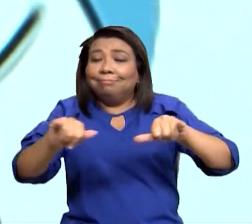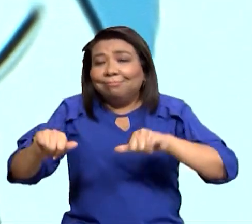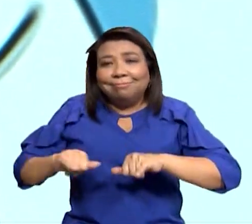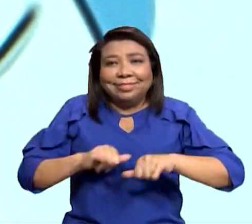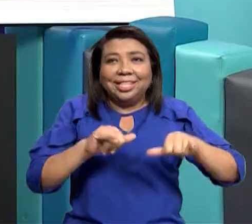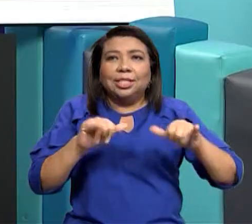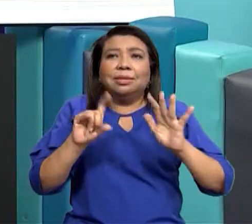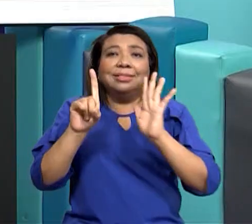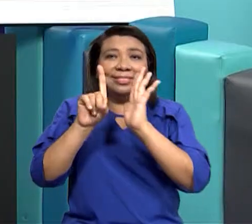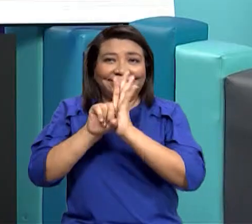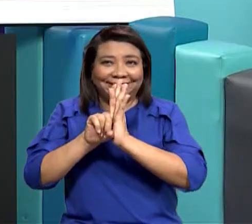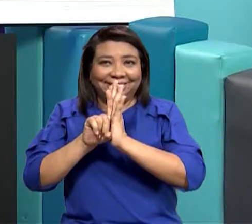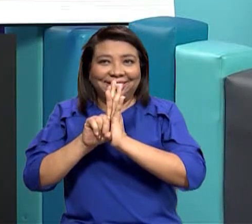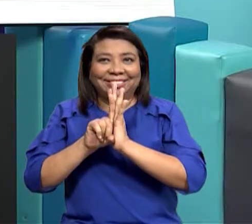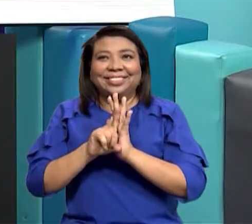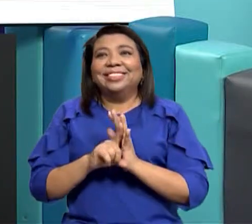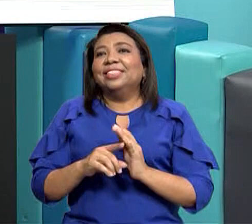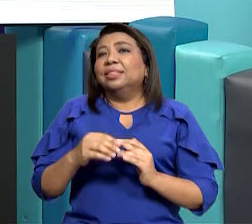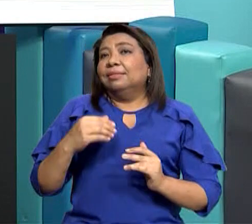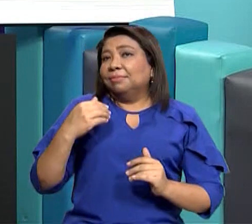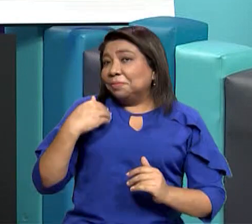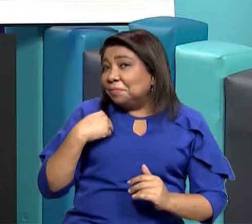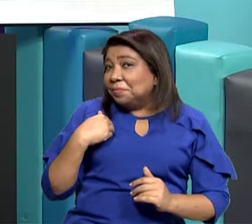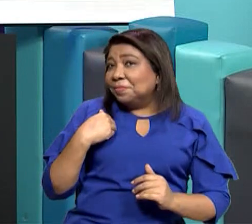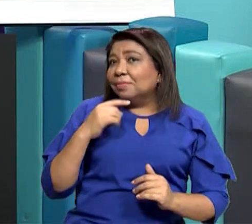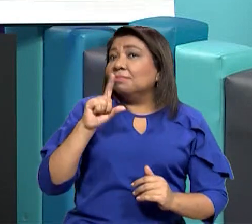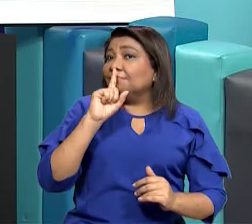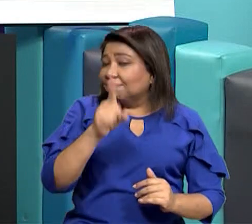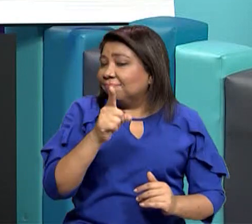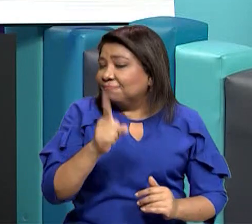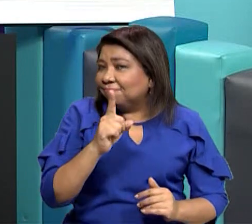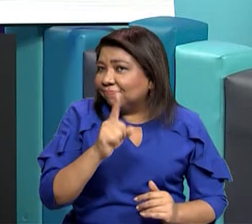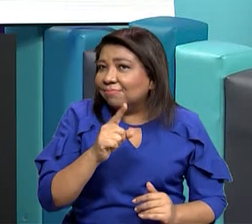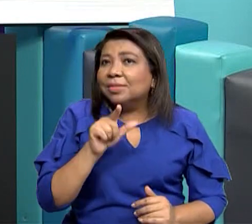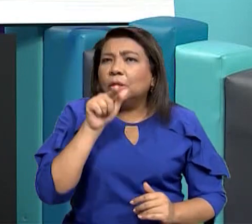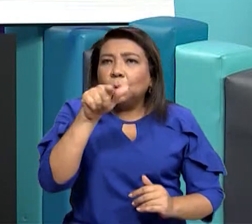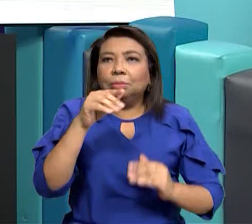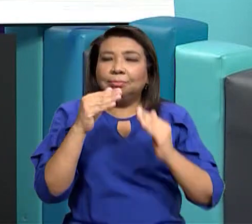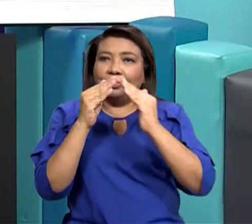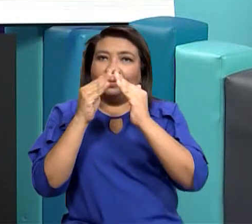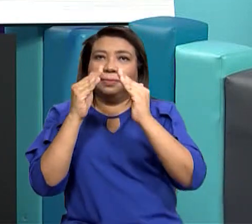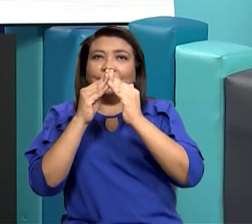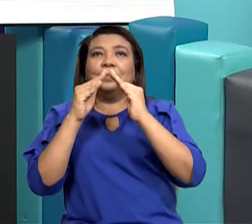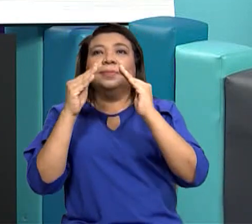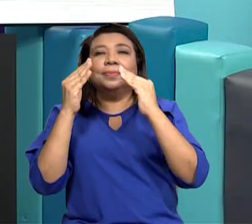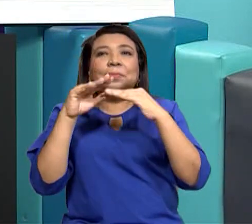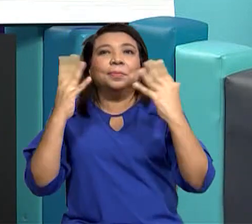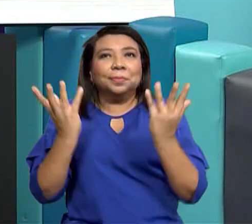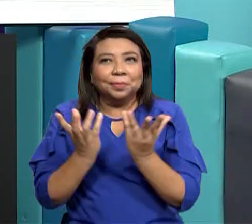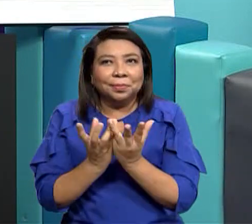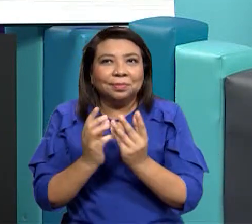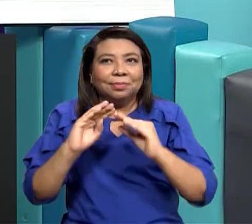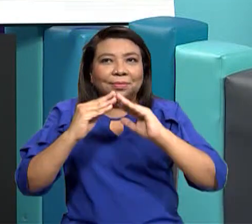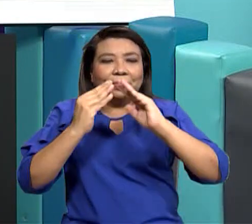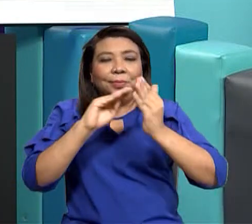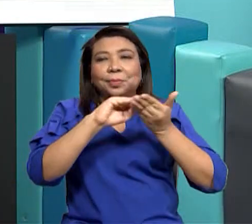deberes que debemos cumplir ya sea en la comunidad en la sociedad donde vivimos y en la familia